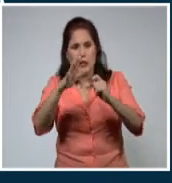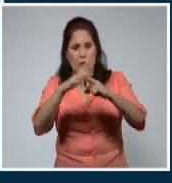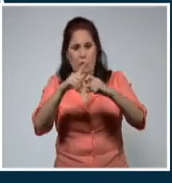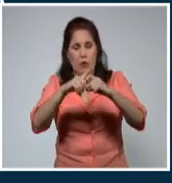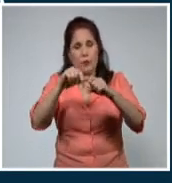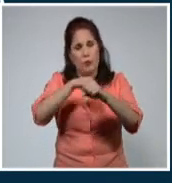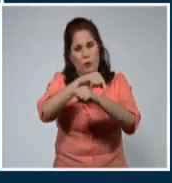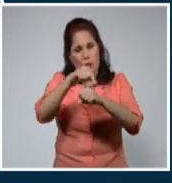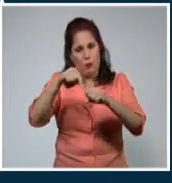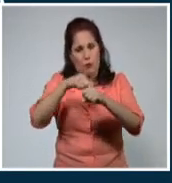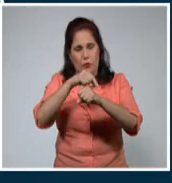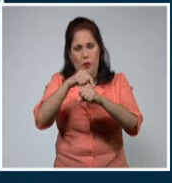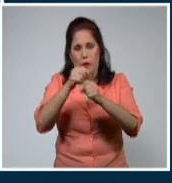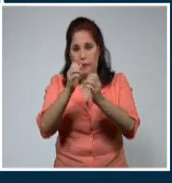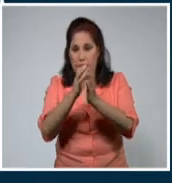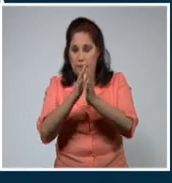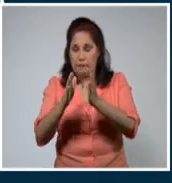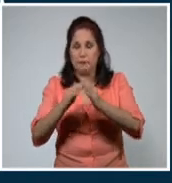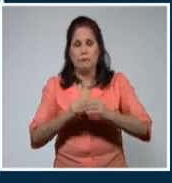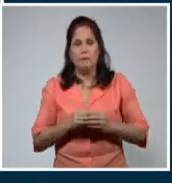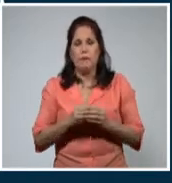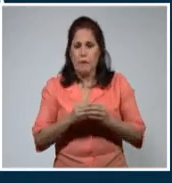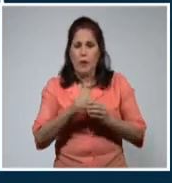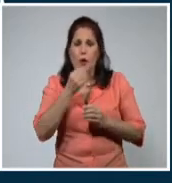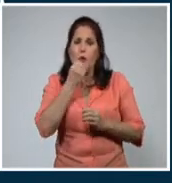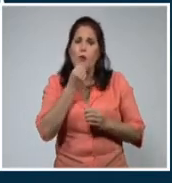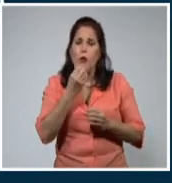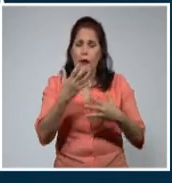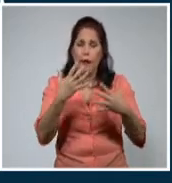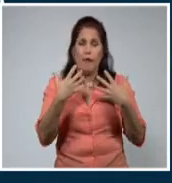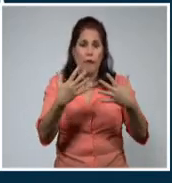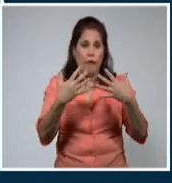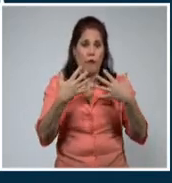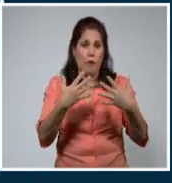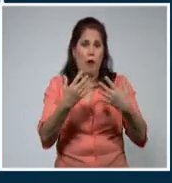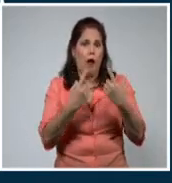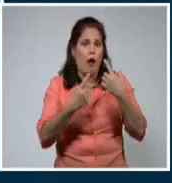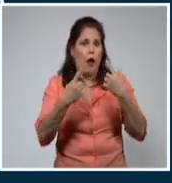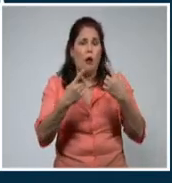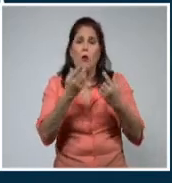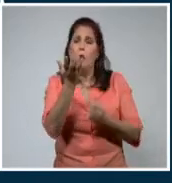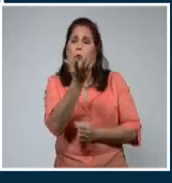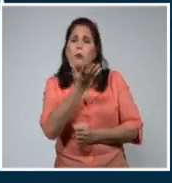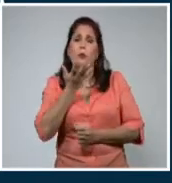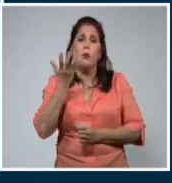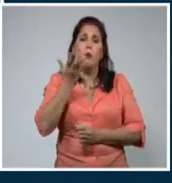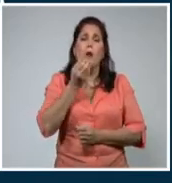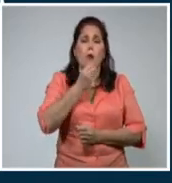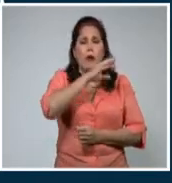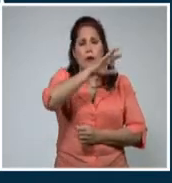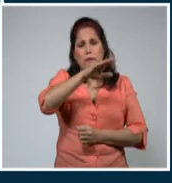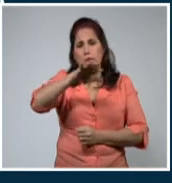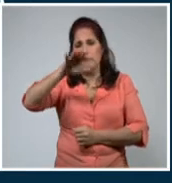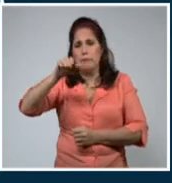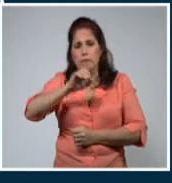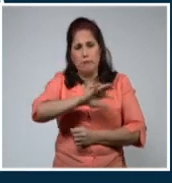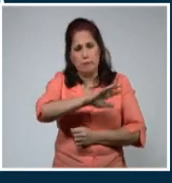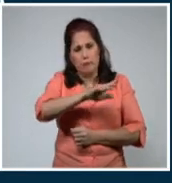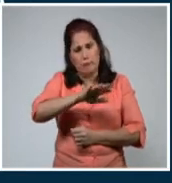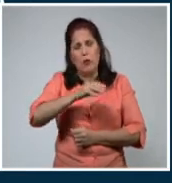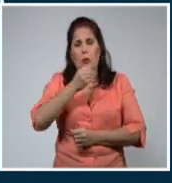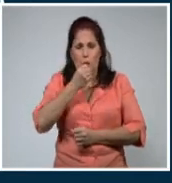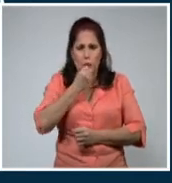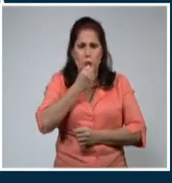hora en zonas de la costa norte de estas regiones, con algunas rachas superiores durante la tarde y continuarán todavía produciendo algunas marejadas en la costa norte-oriental. Tendremos